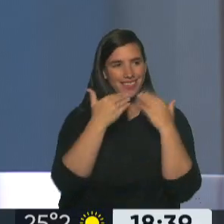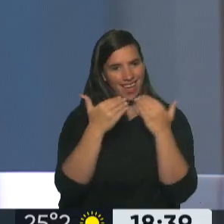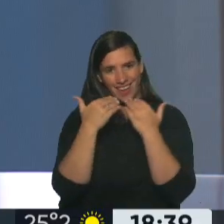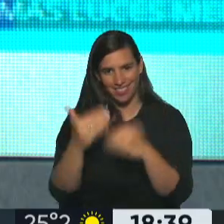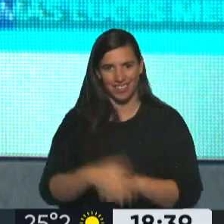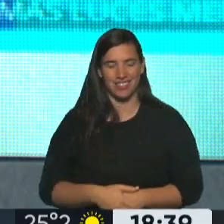Vera. Gracias, Vero.